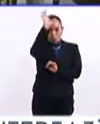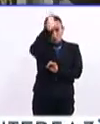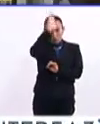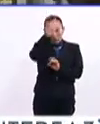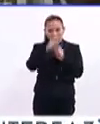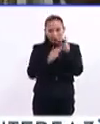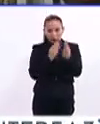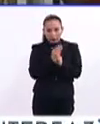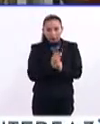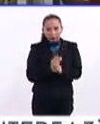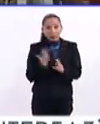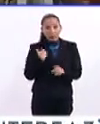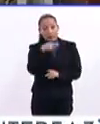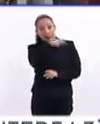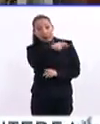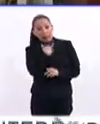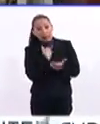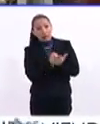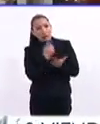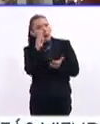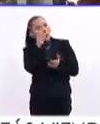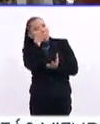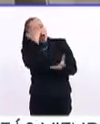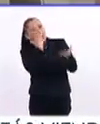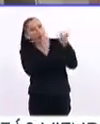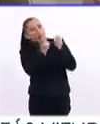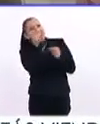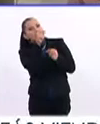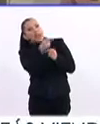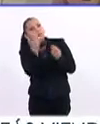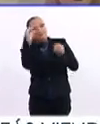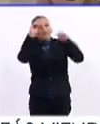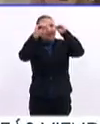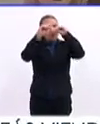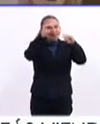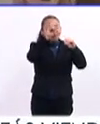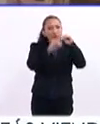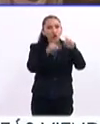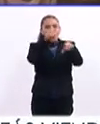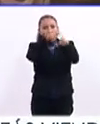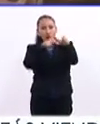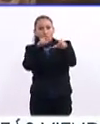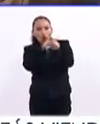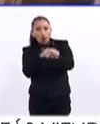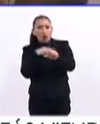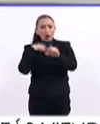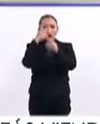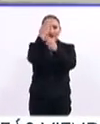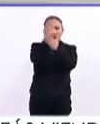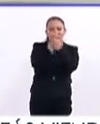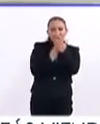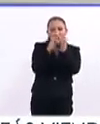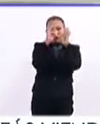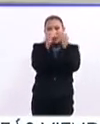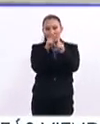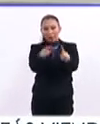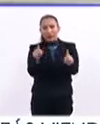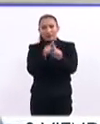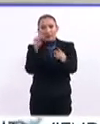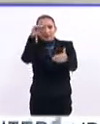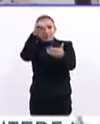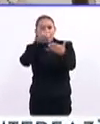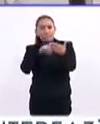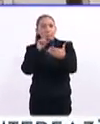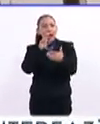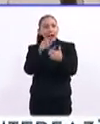cultural del mundo. Obliga a adquirir conocimientos de composición, color, tipografía, entre otros, para